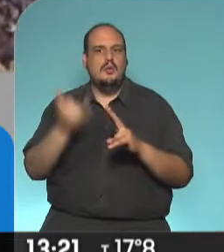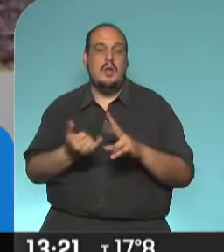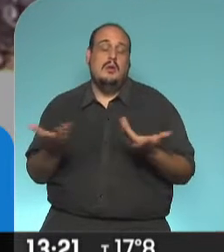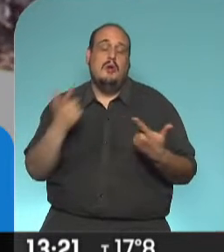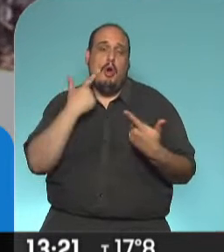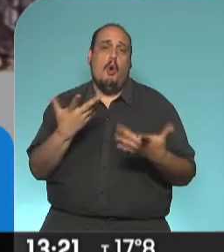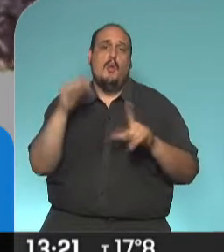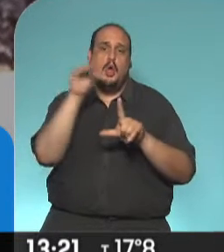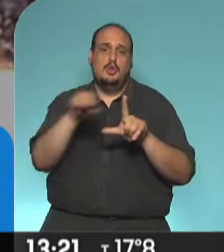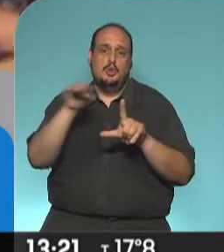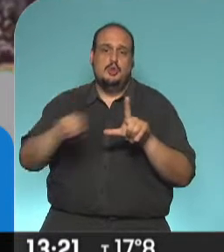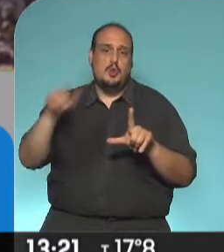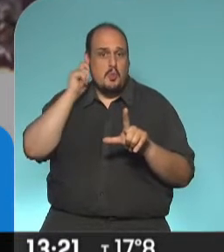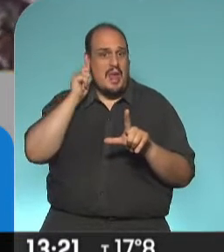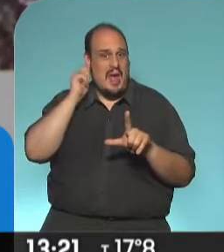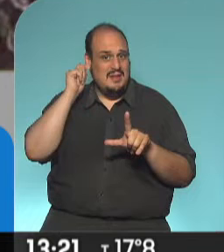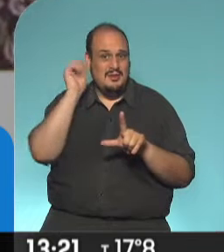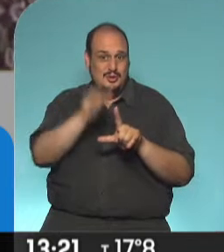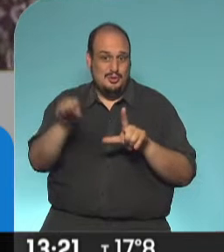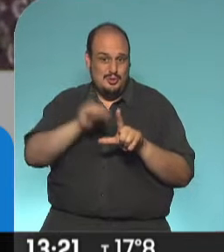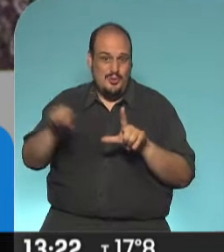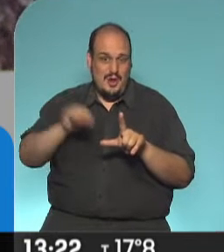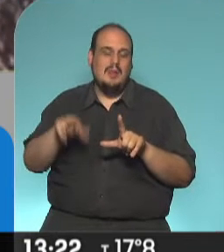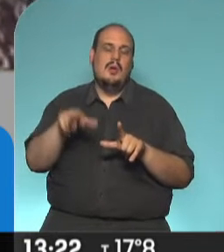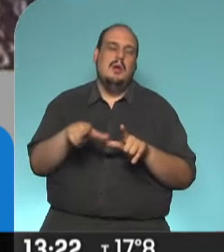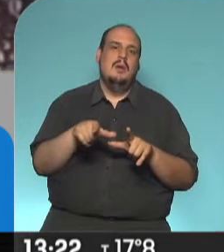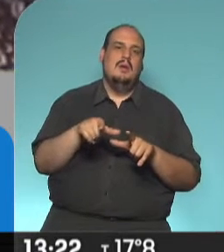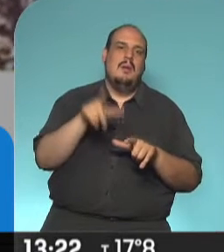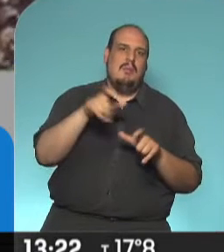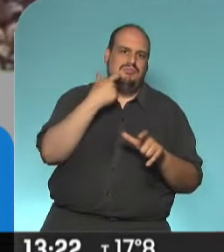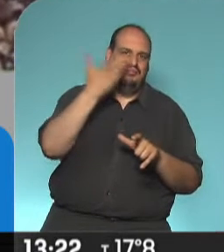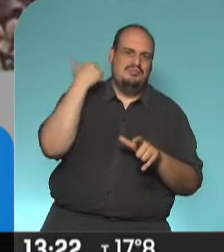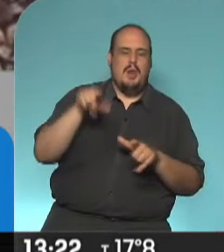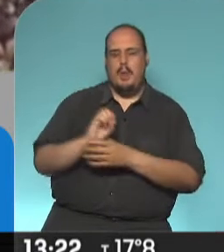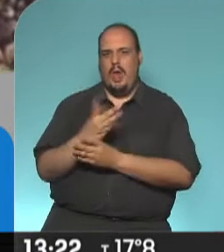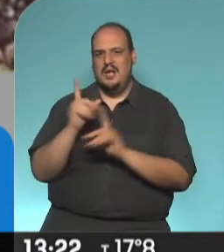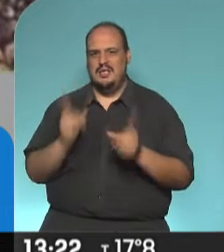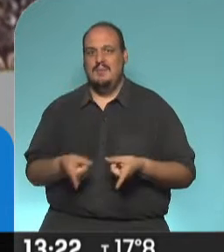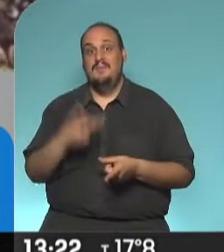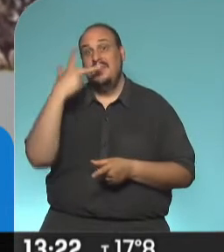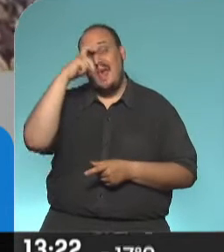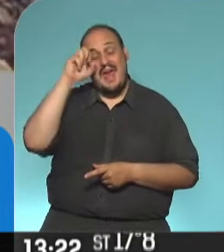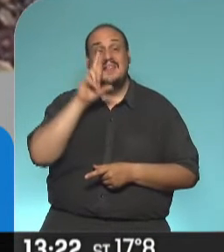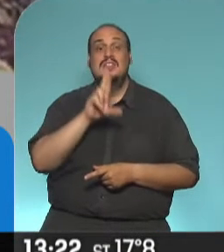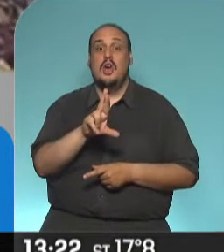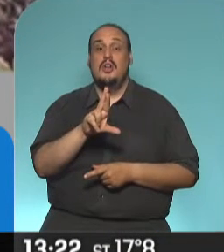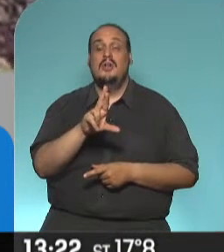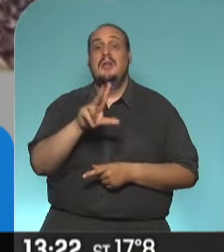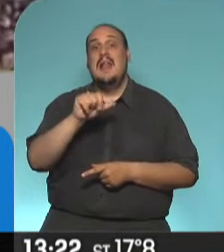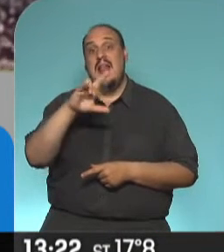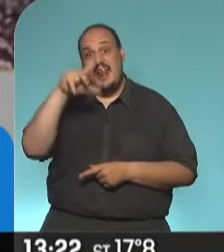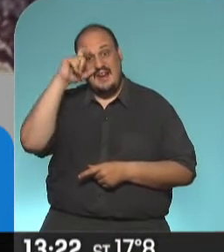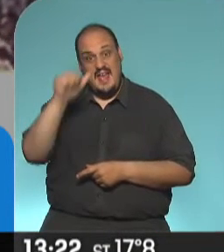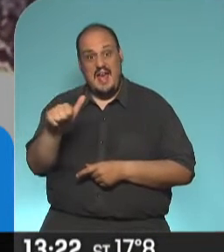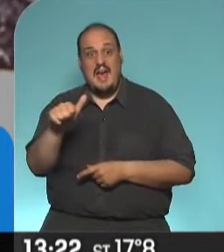Cumpleaños, porque el editor es un clásico pero es moderno. Entonces Héctor Larrea va a festejar los 82 años con